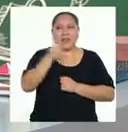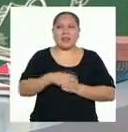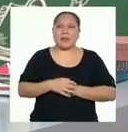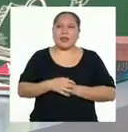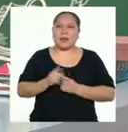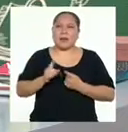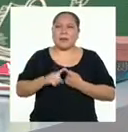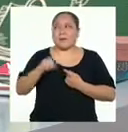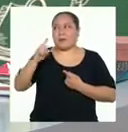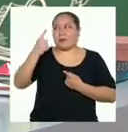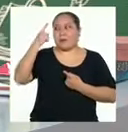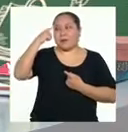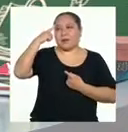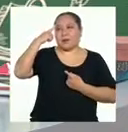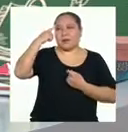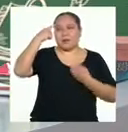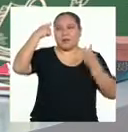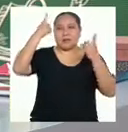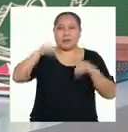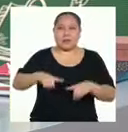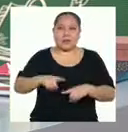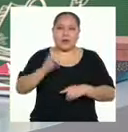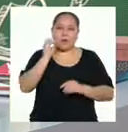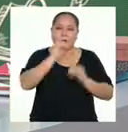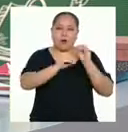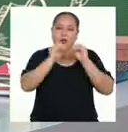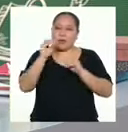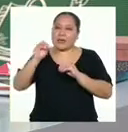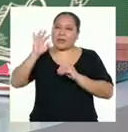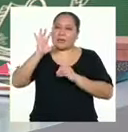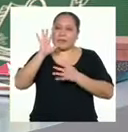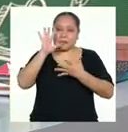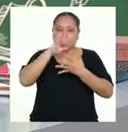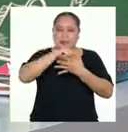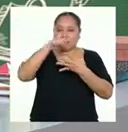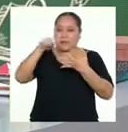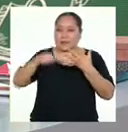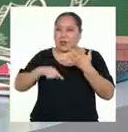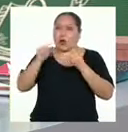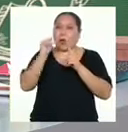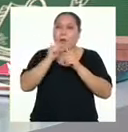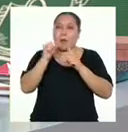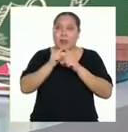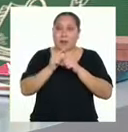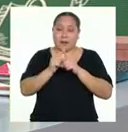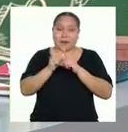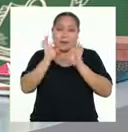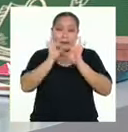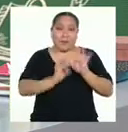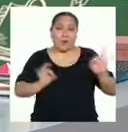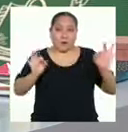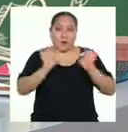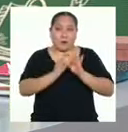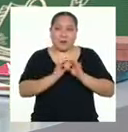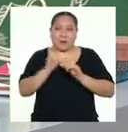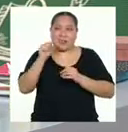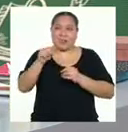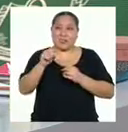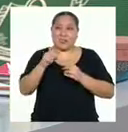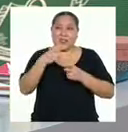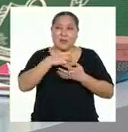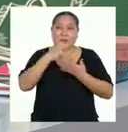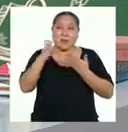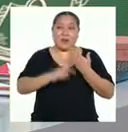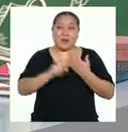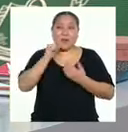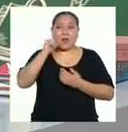Primero decidí establecer cinco palabras claves a partir de todo lo leído. De hecho, esto lo hicimos en el programa de ayer,